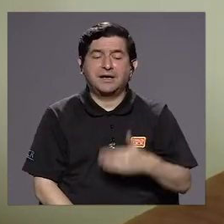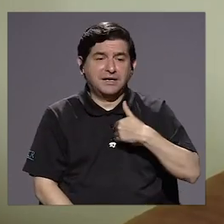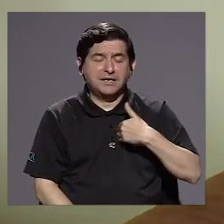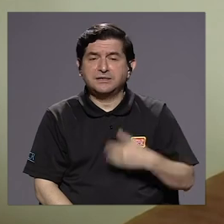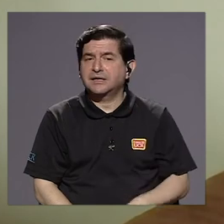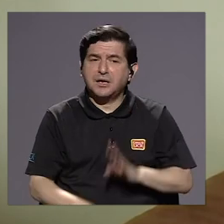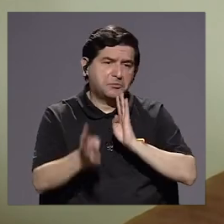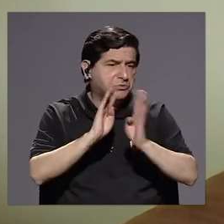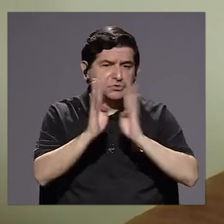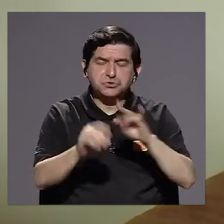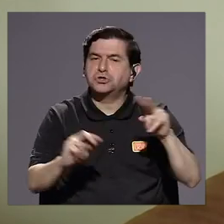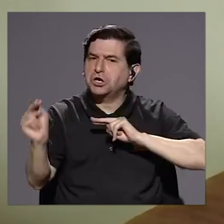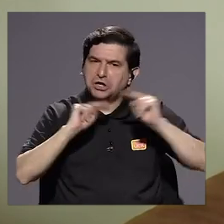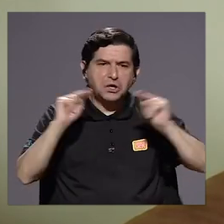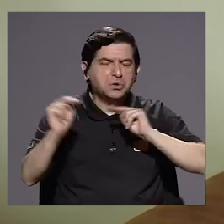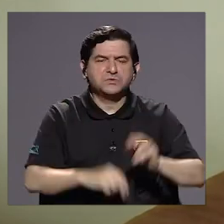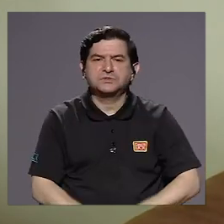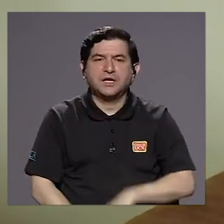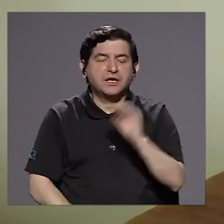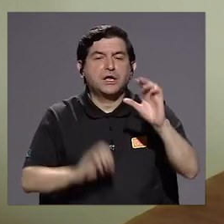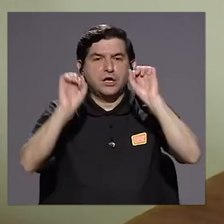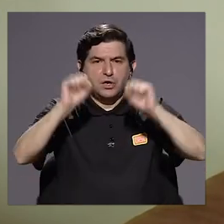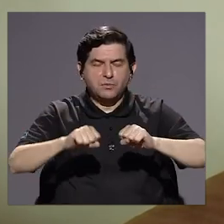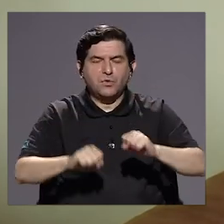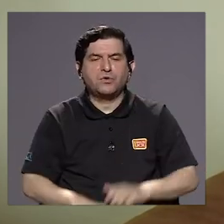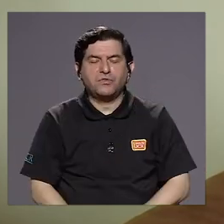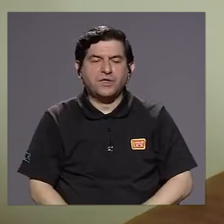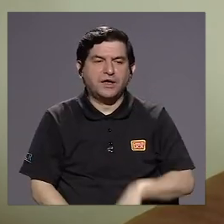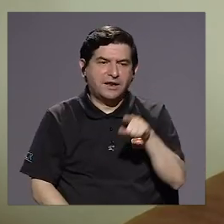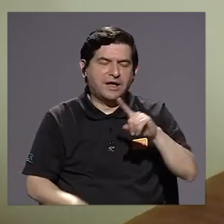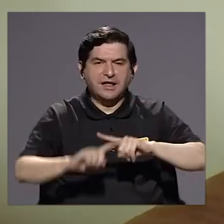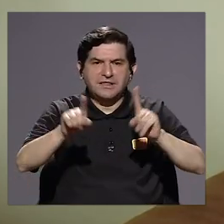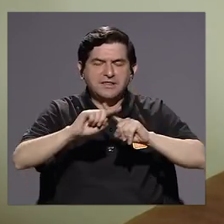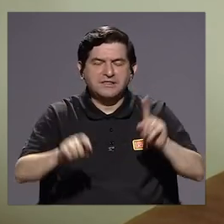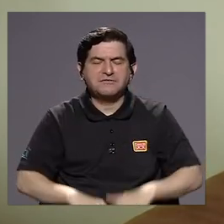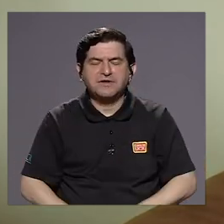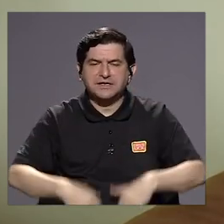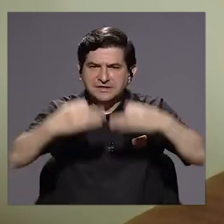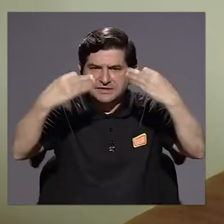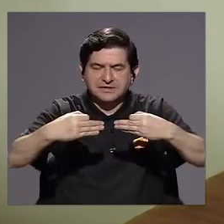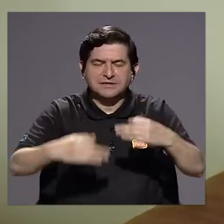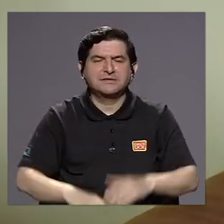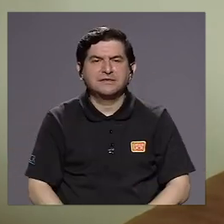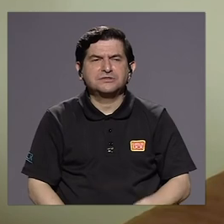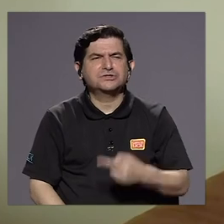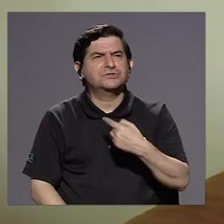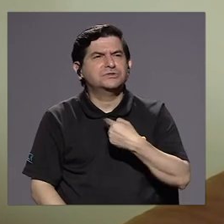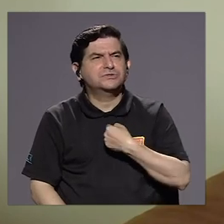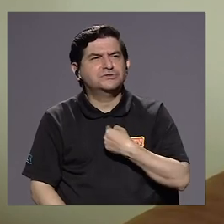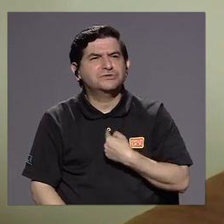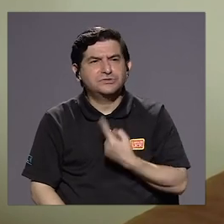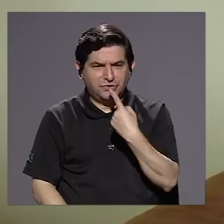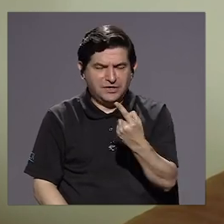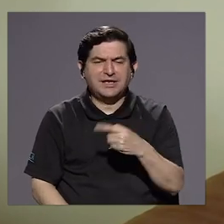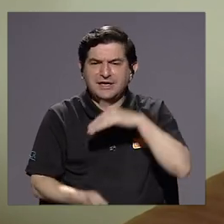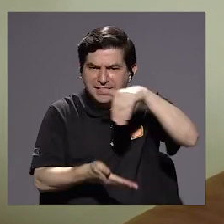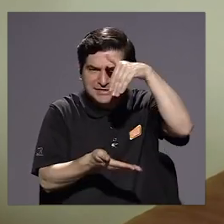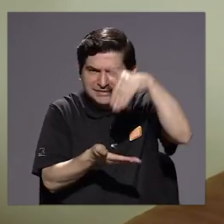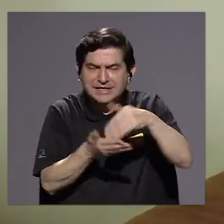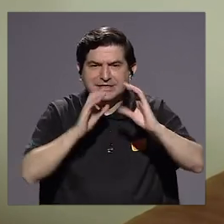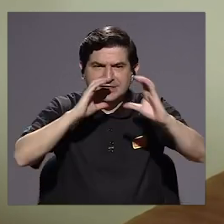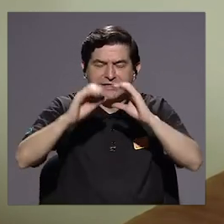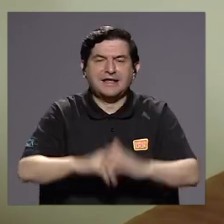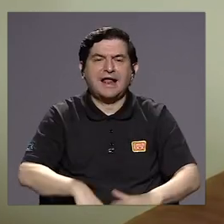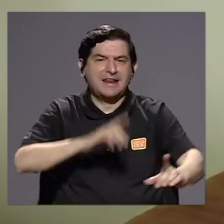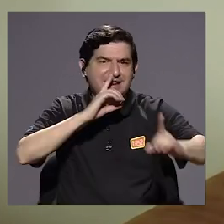compensarlo y también negociar y llegar a otros medios. Entonces, eso es muy importante. Yo centraría en la comunicación, en el